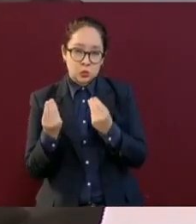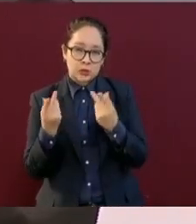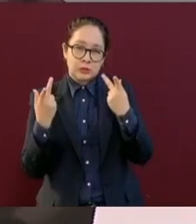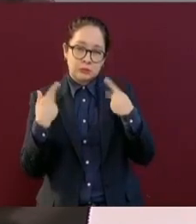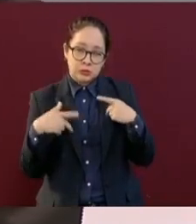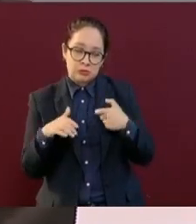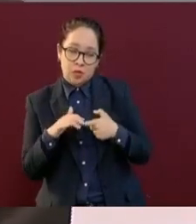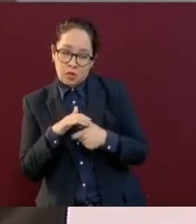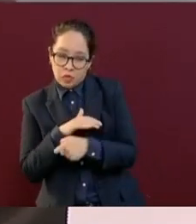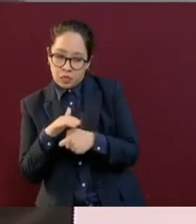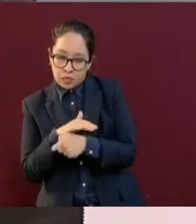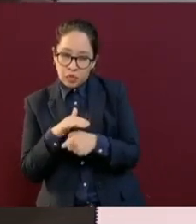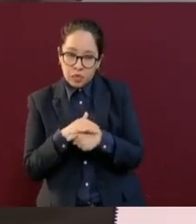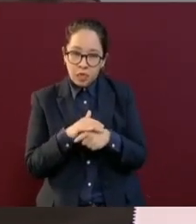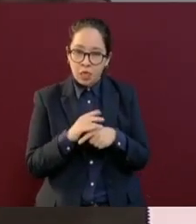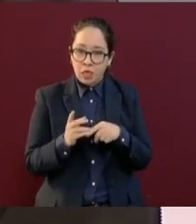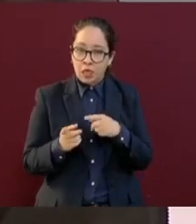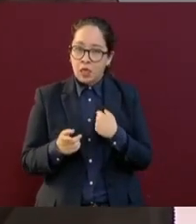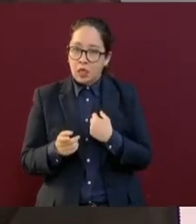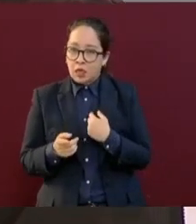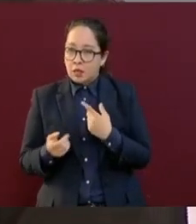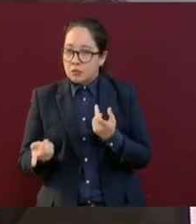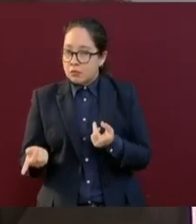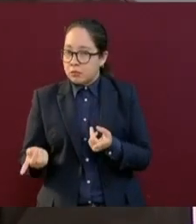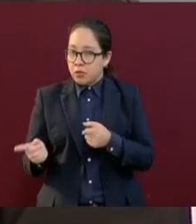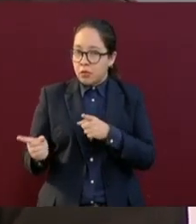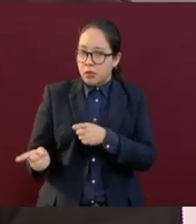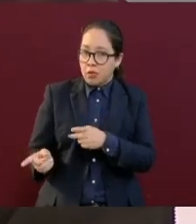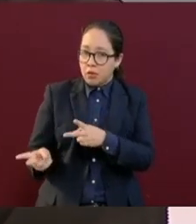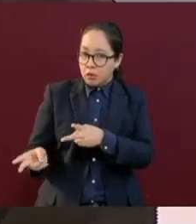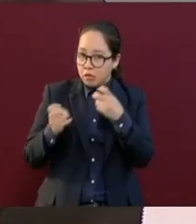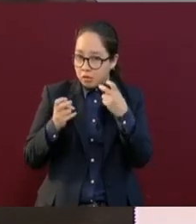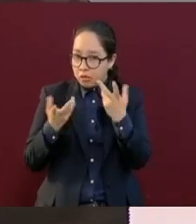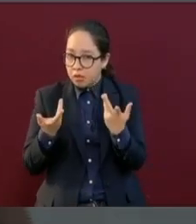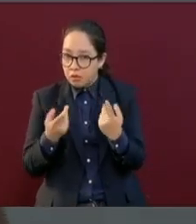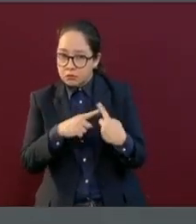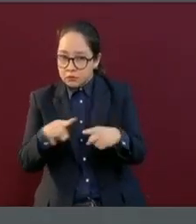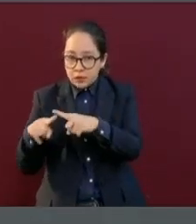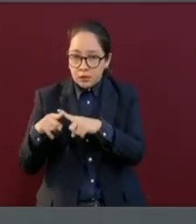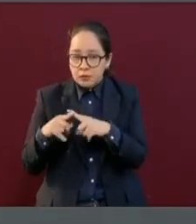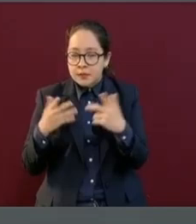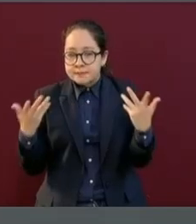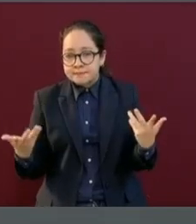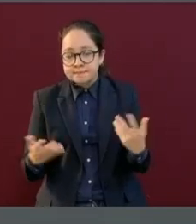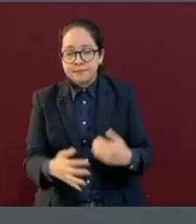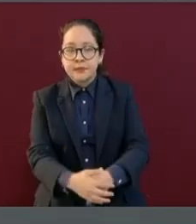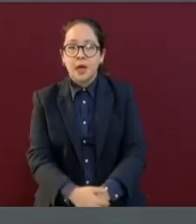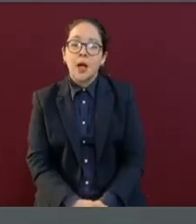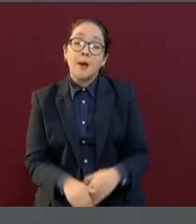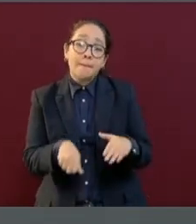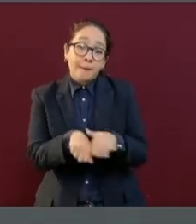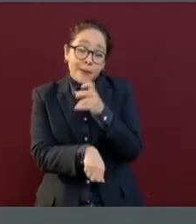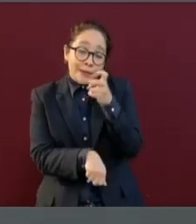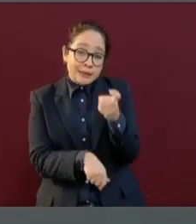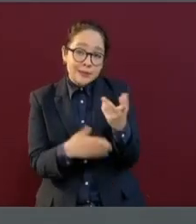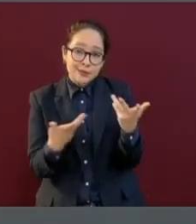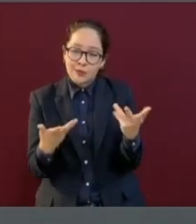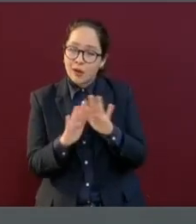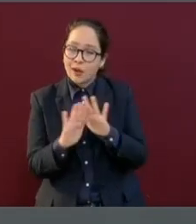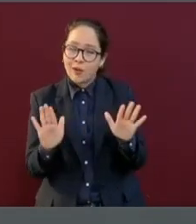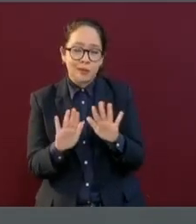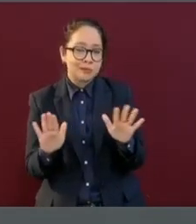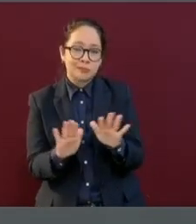sobornos, piquete de ojo. Ya por eso no se entrega